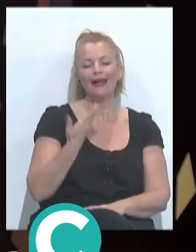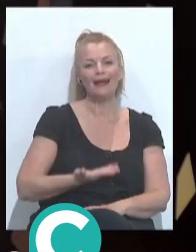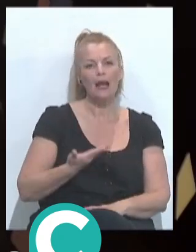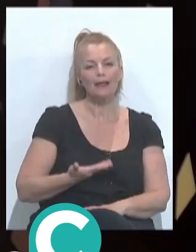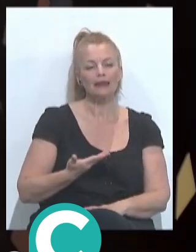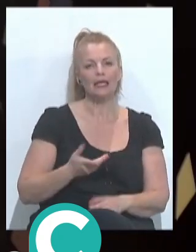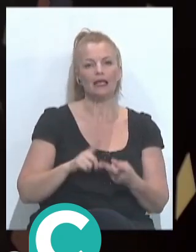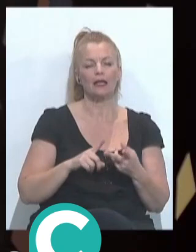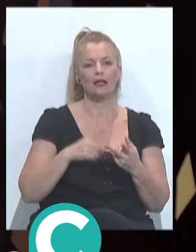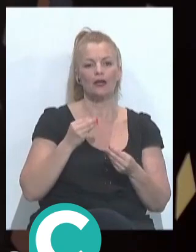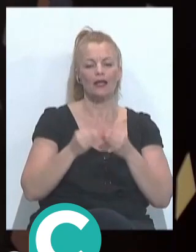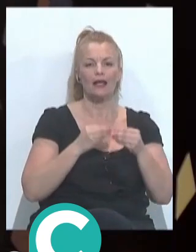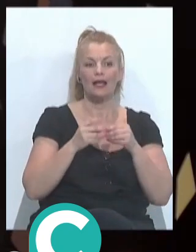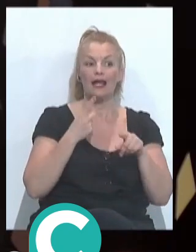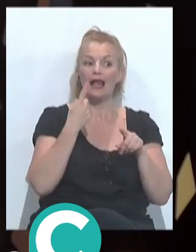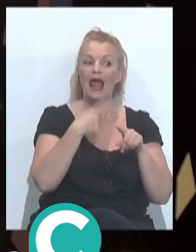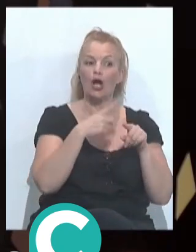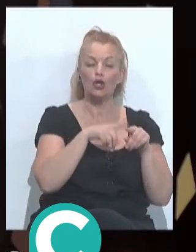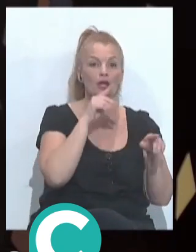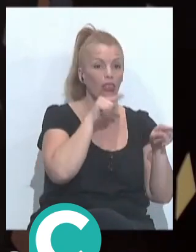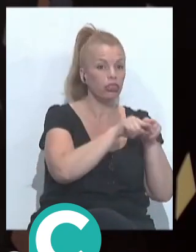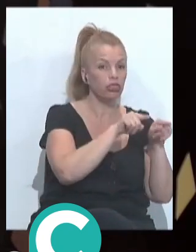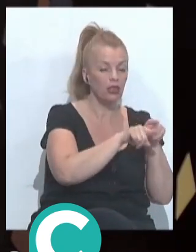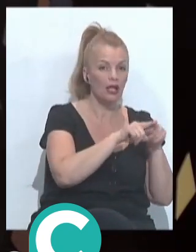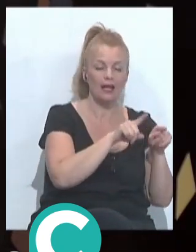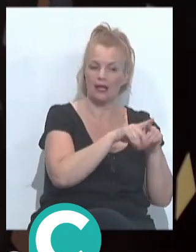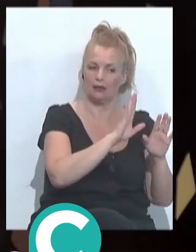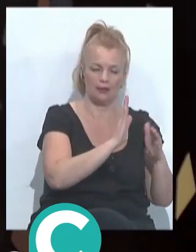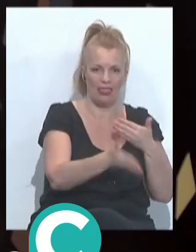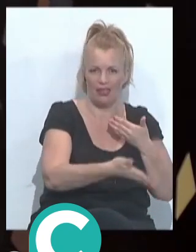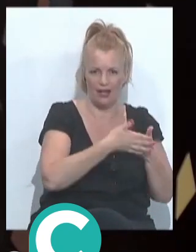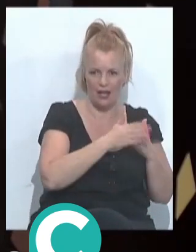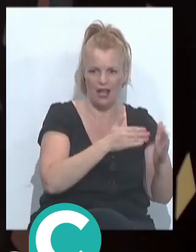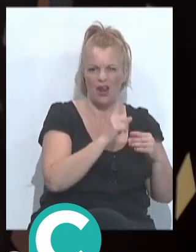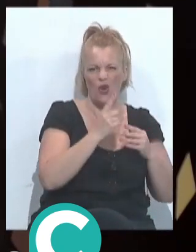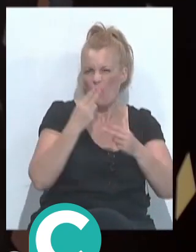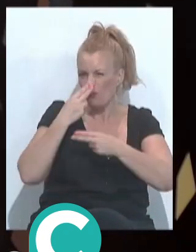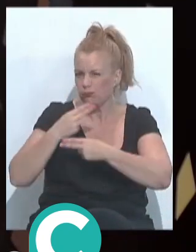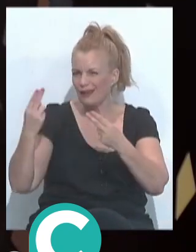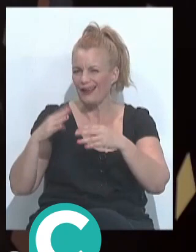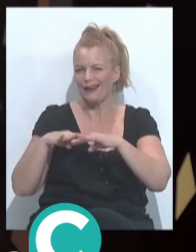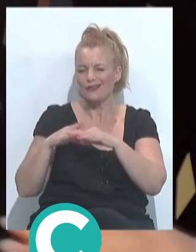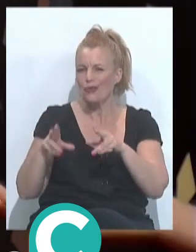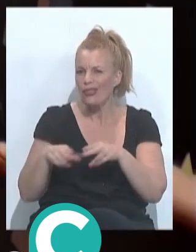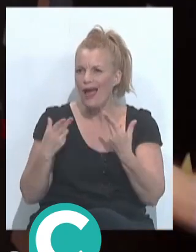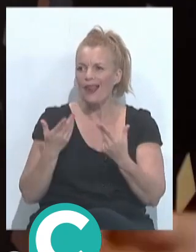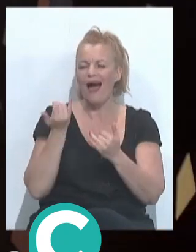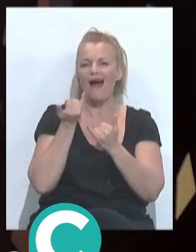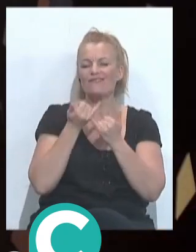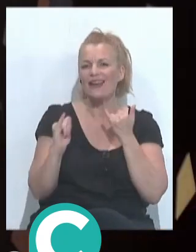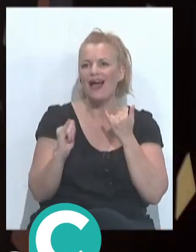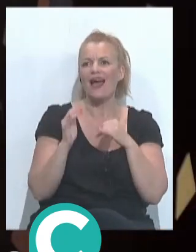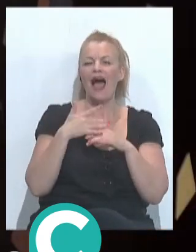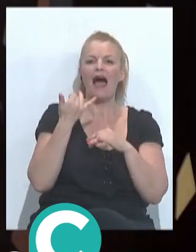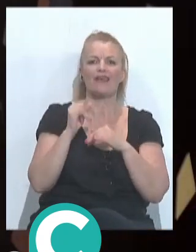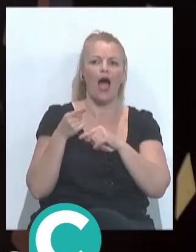que creo que tiene que ser, los trapos sucios se lavan en casa, sobre todo, no exponerse en redes sociales, que creo que también eso ha incentivado que la